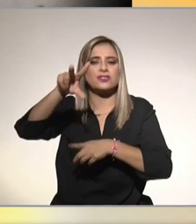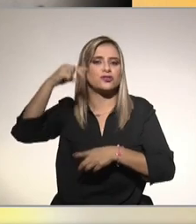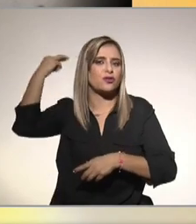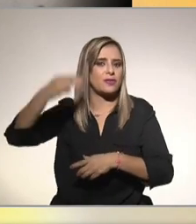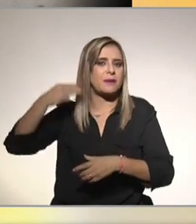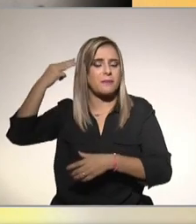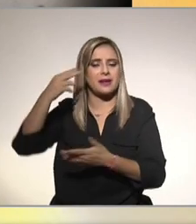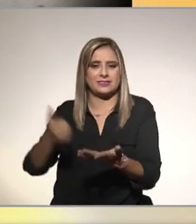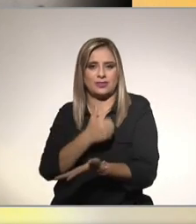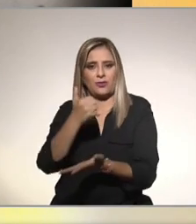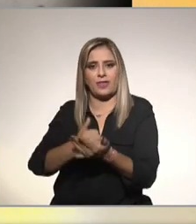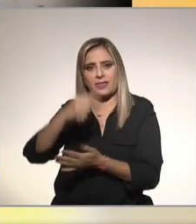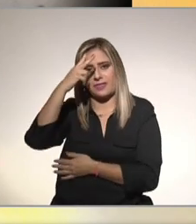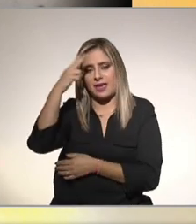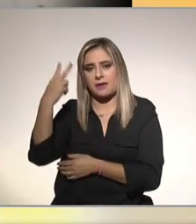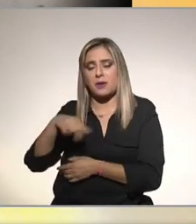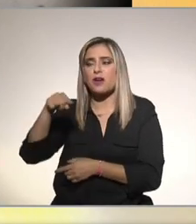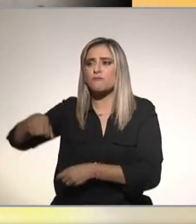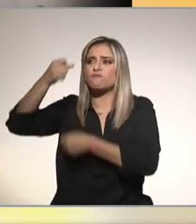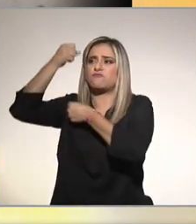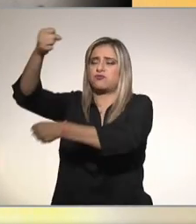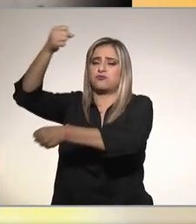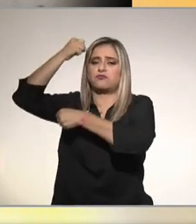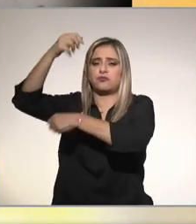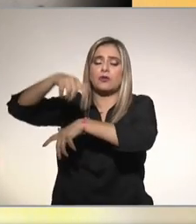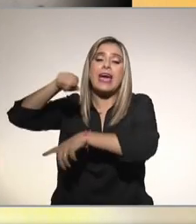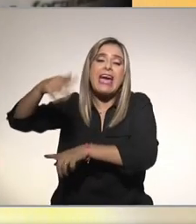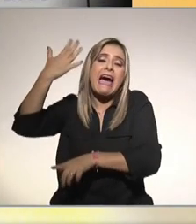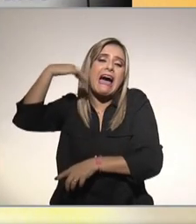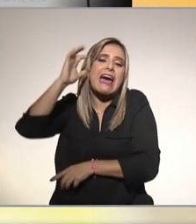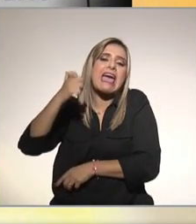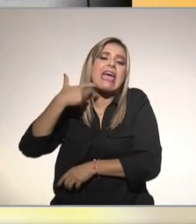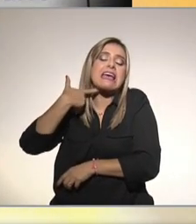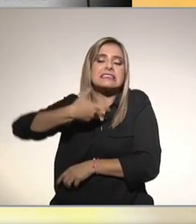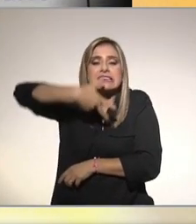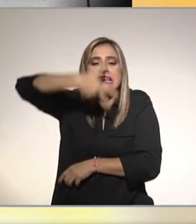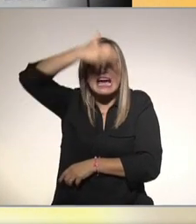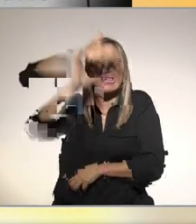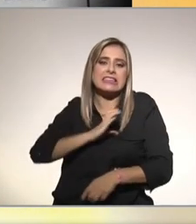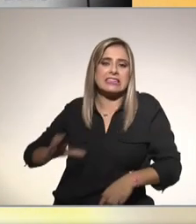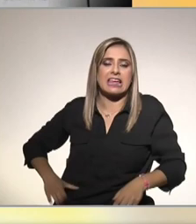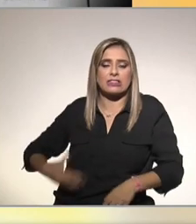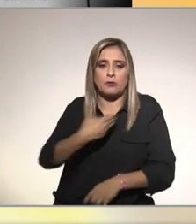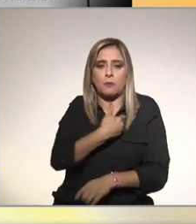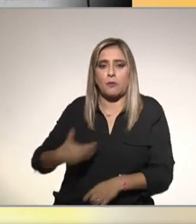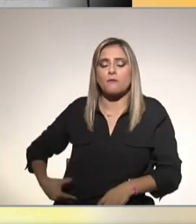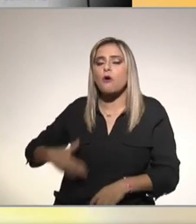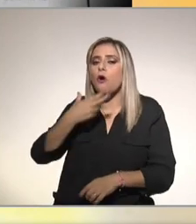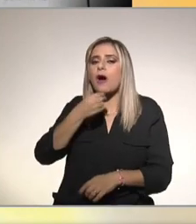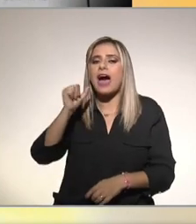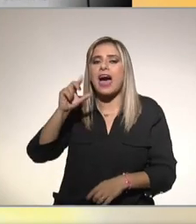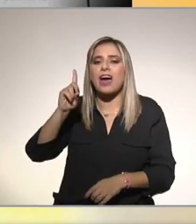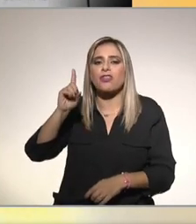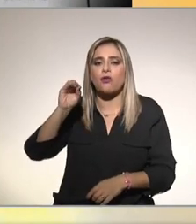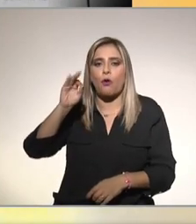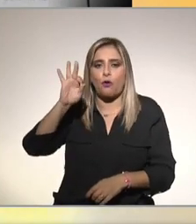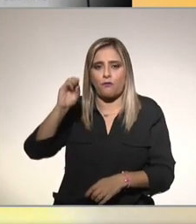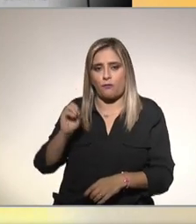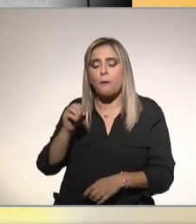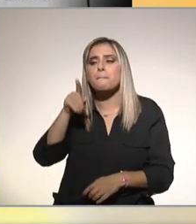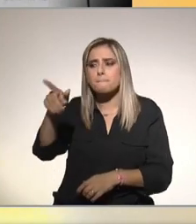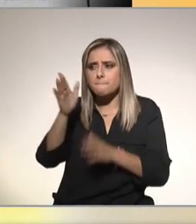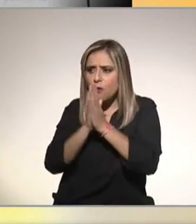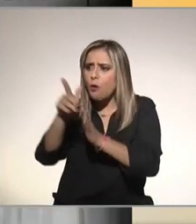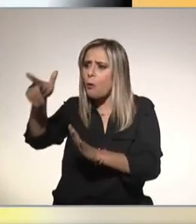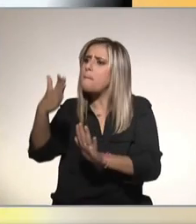Ciudad de México exigiendo al entonces candidato presidencial Adolfo Ruiz Cortines que hiciera cumplir